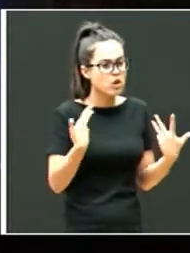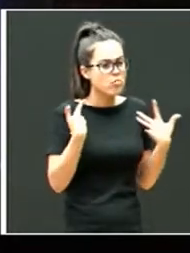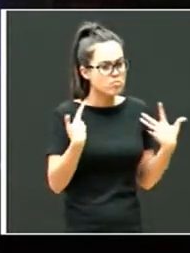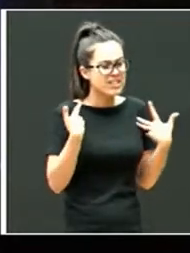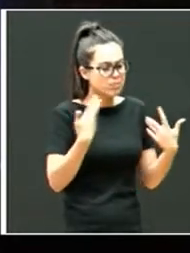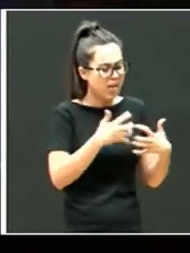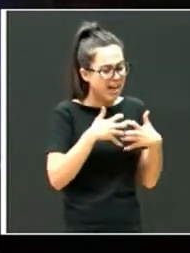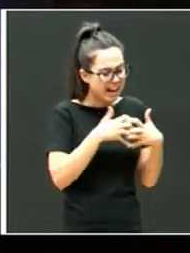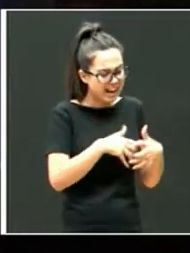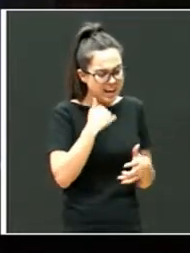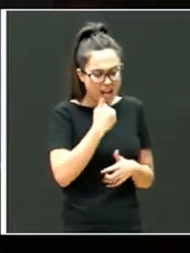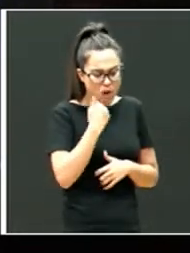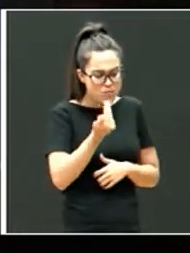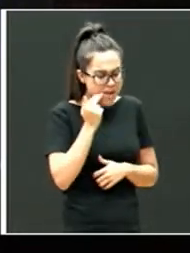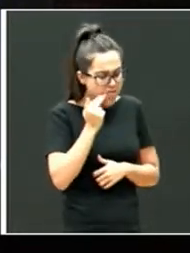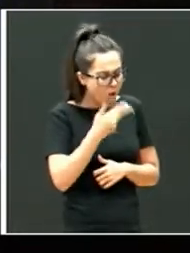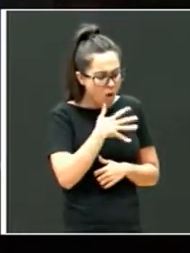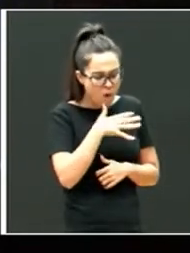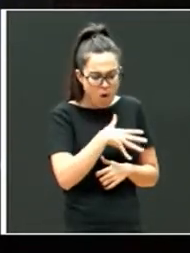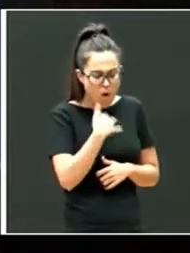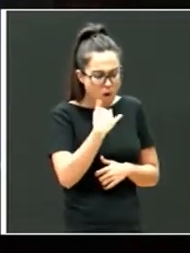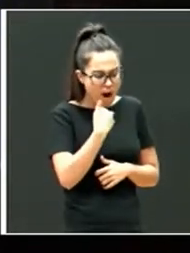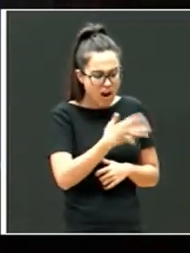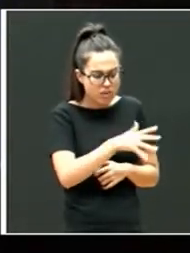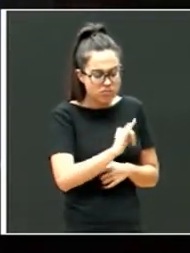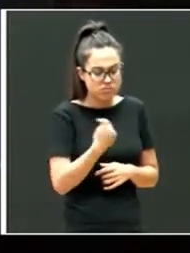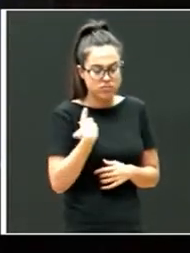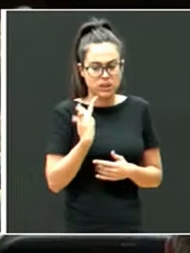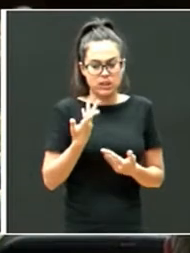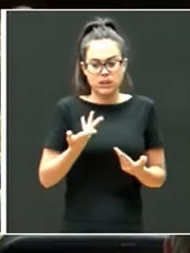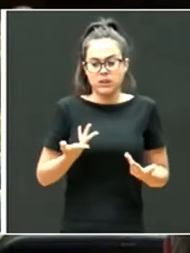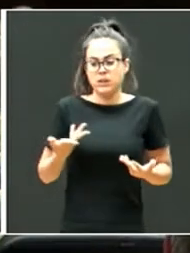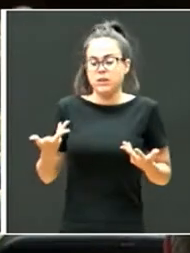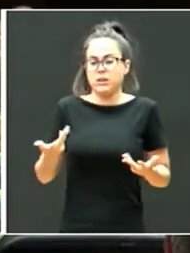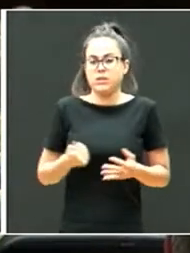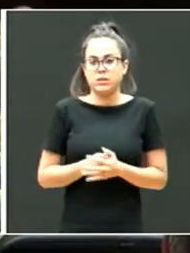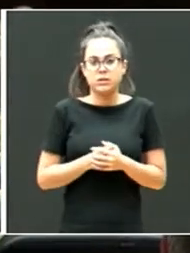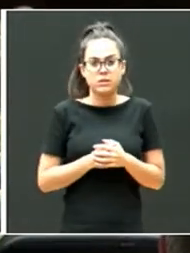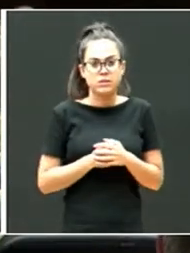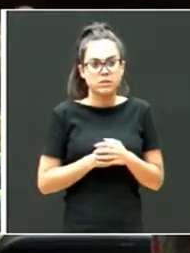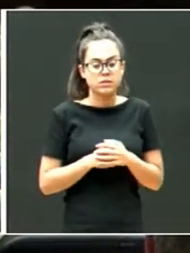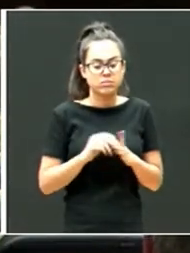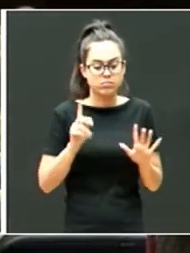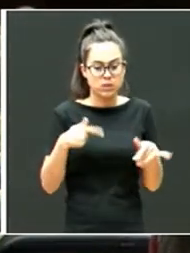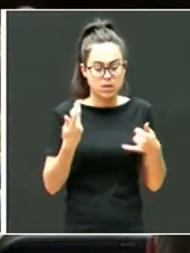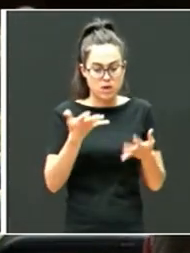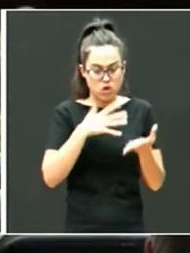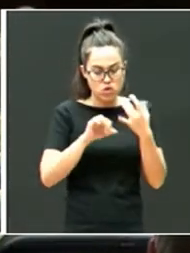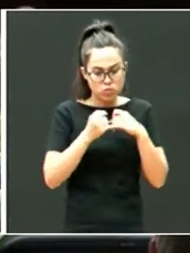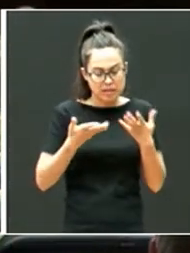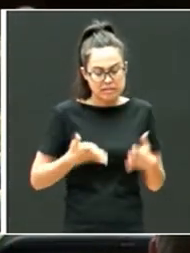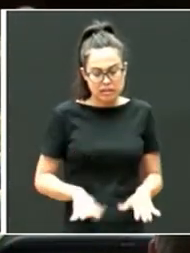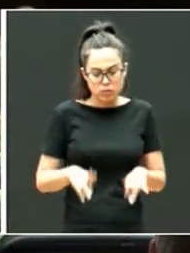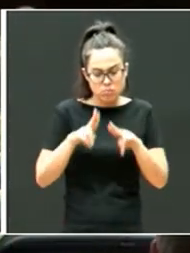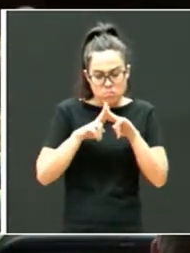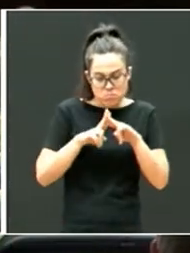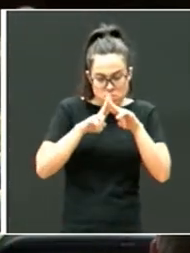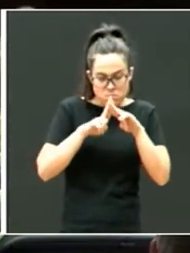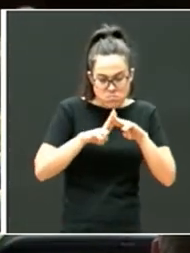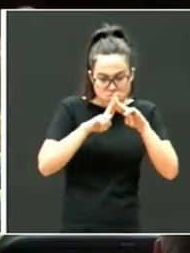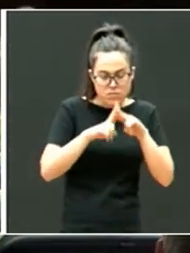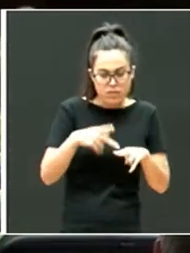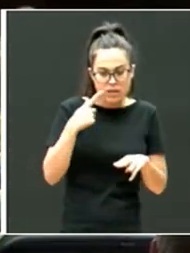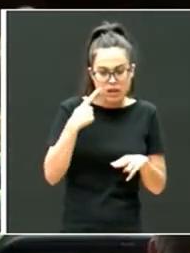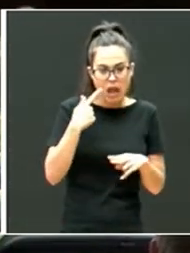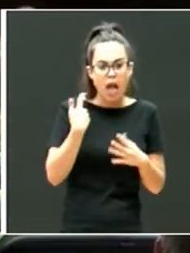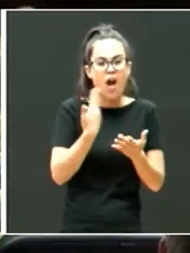miedo, que tienen algo ahí. Y ahí, bueno, pues yo empecé a ver también conductas de mi hijo, a informarme sobre el tema y a